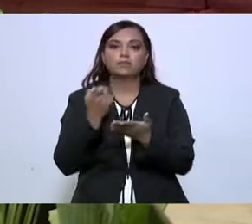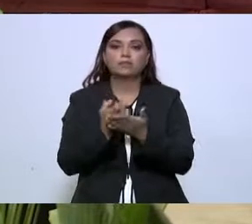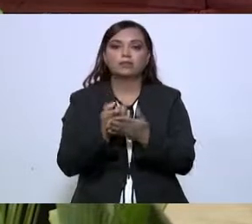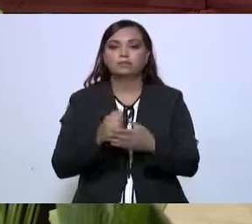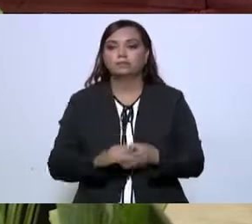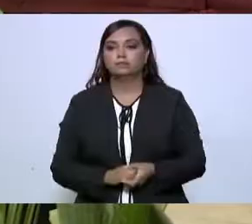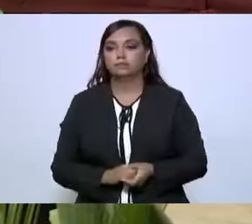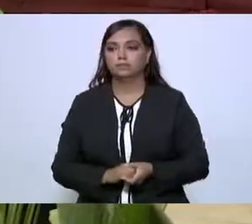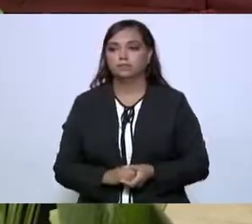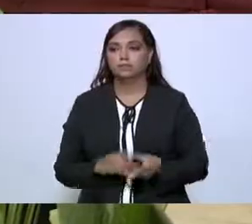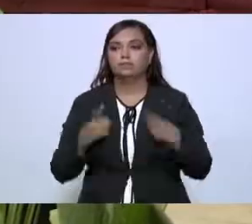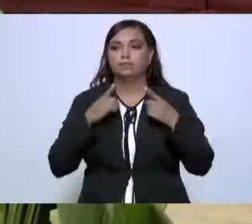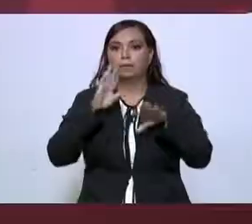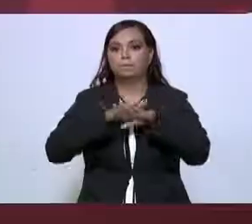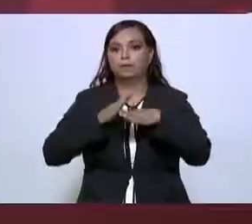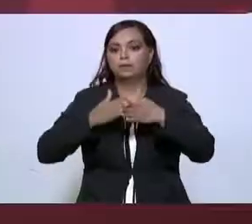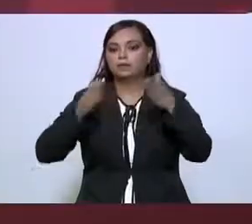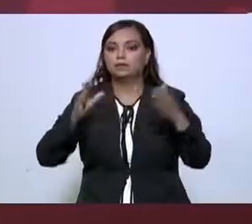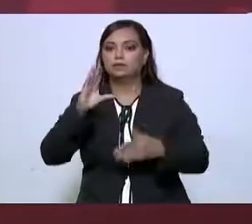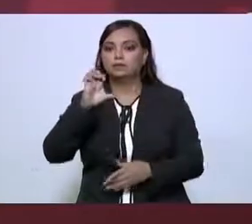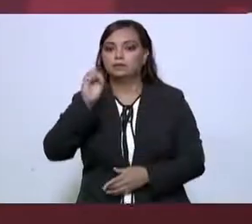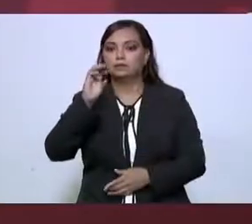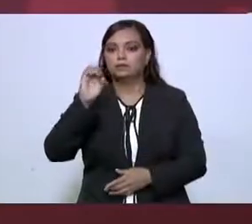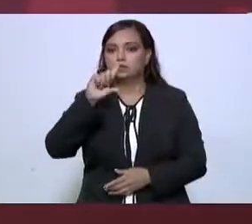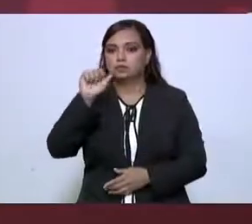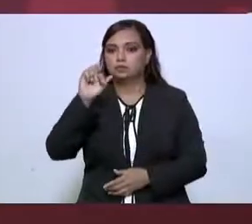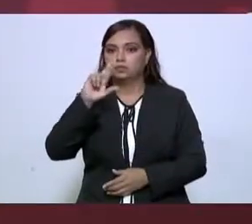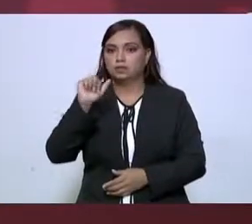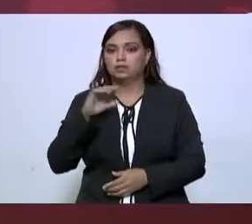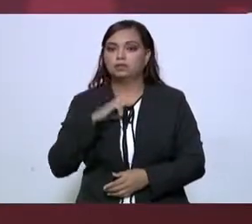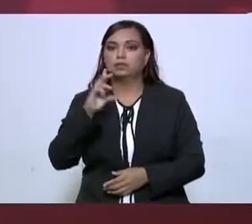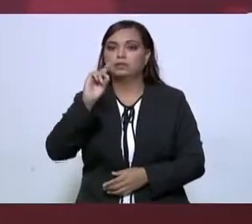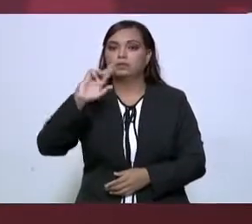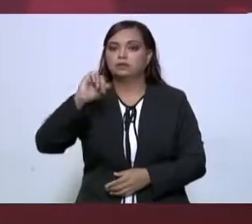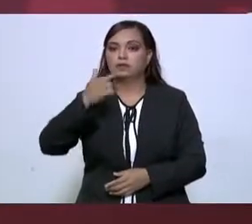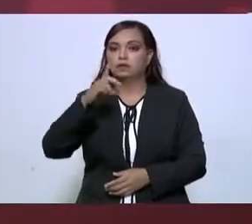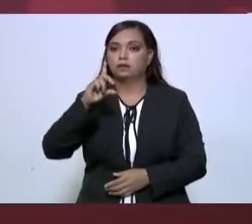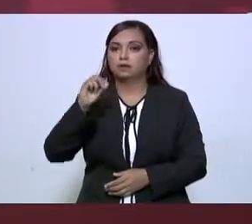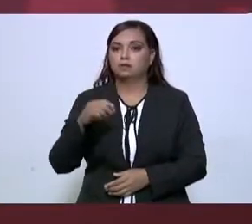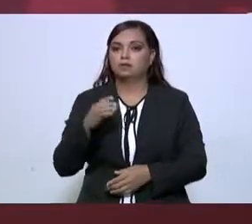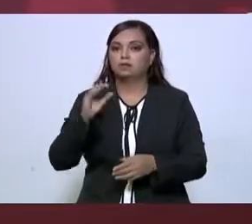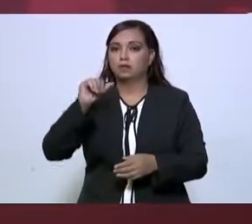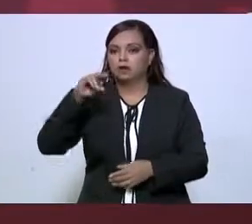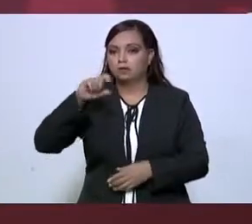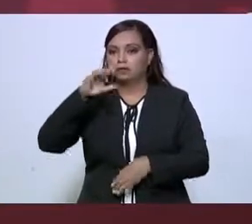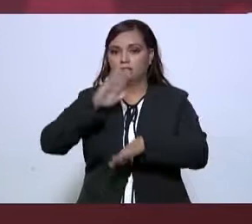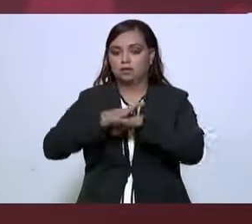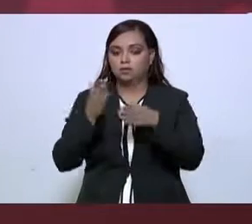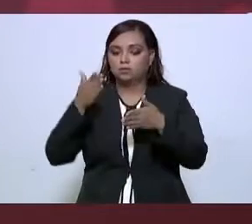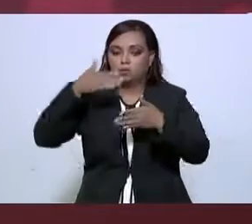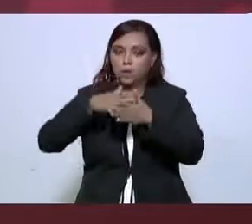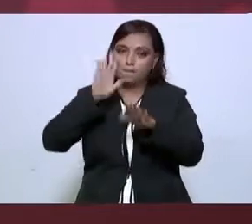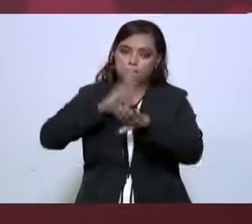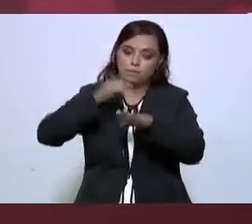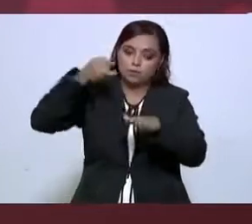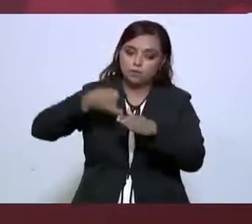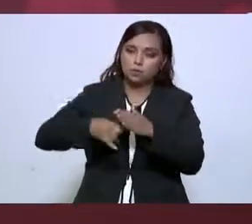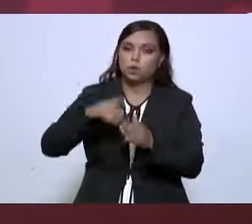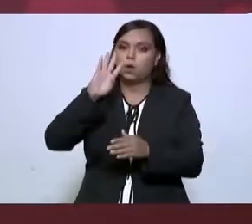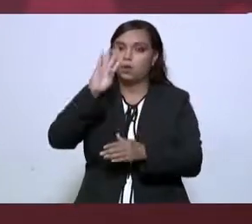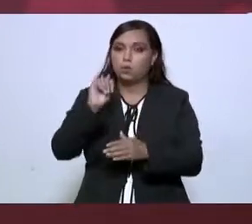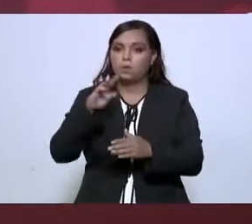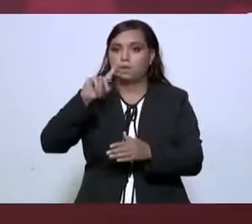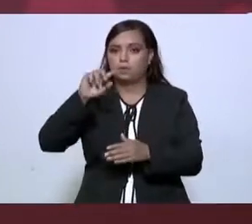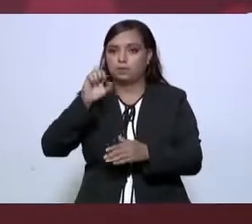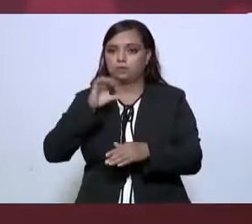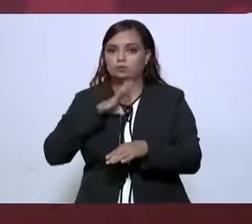Se llegó a ampliar la escollera, el dragado del canal lo hicieron hasta 9 metros, se rehabilitaron un muelle nada